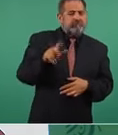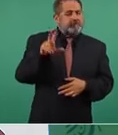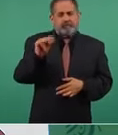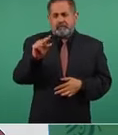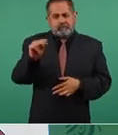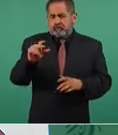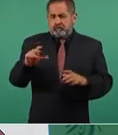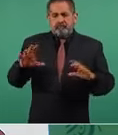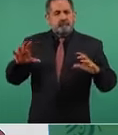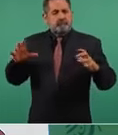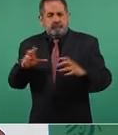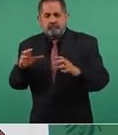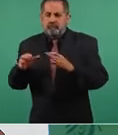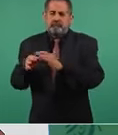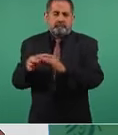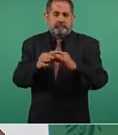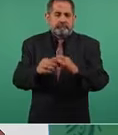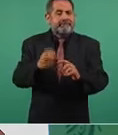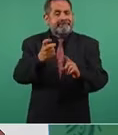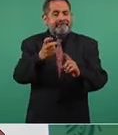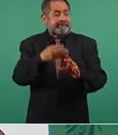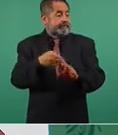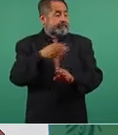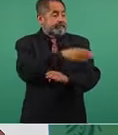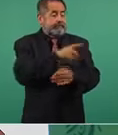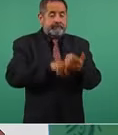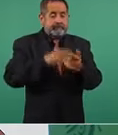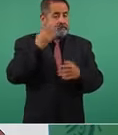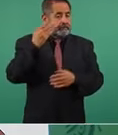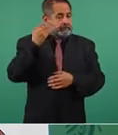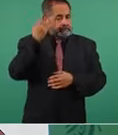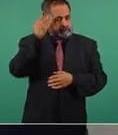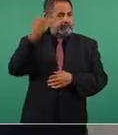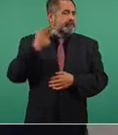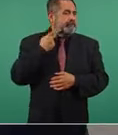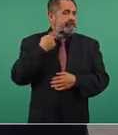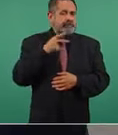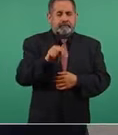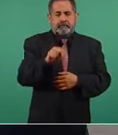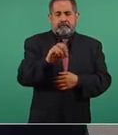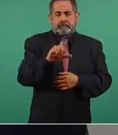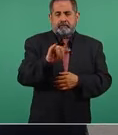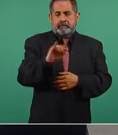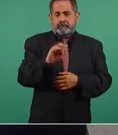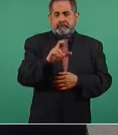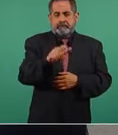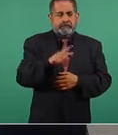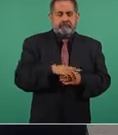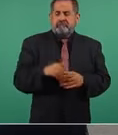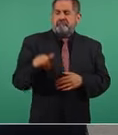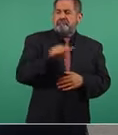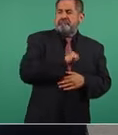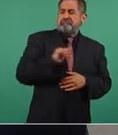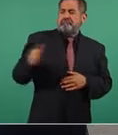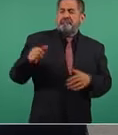que eso es lo que hizo la política neoliberal. ¿Y cómo lo lograron?